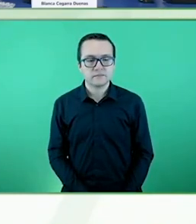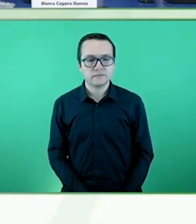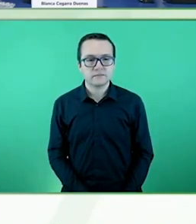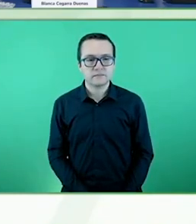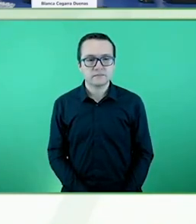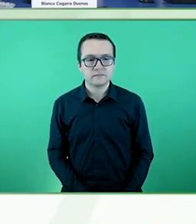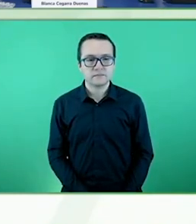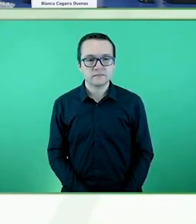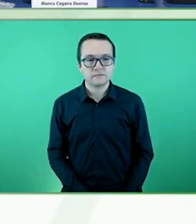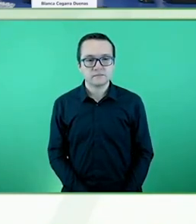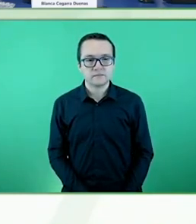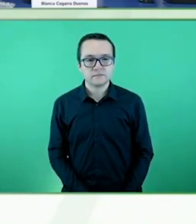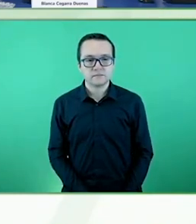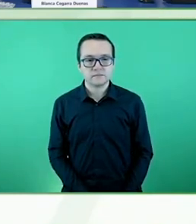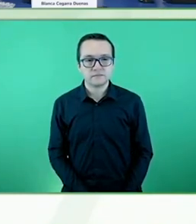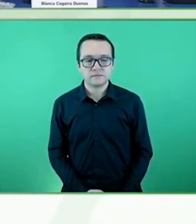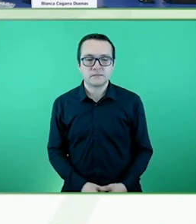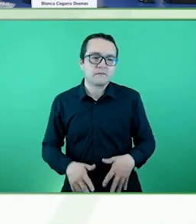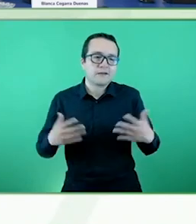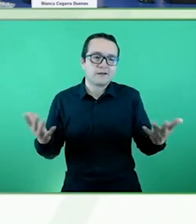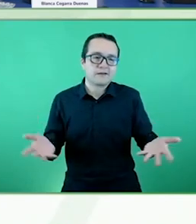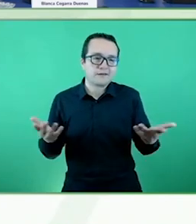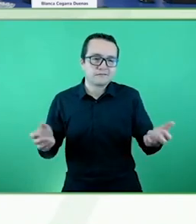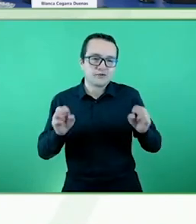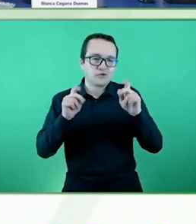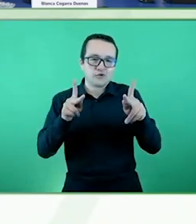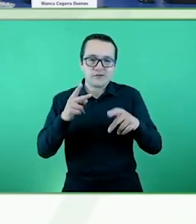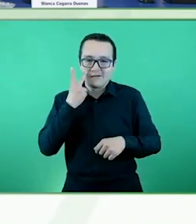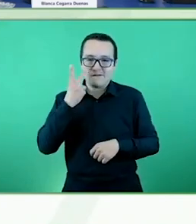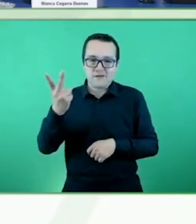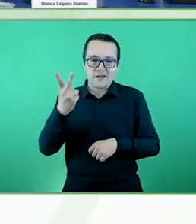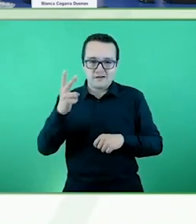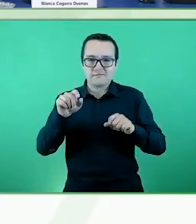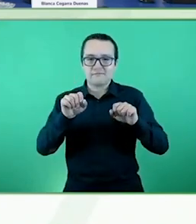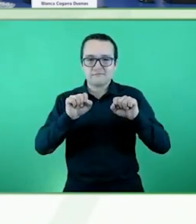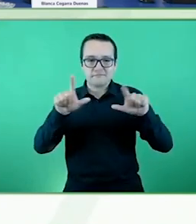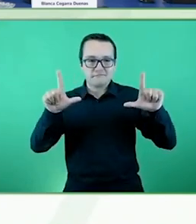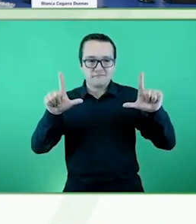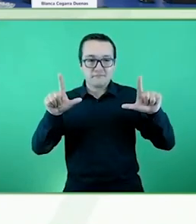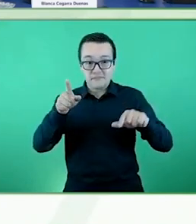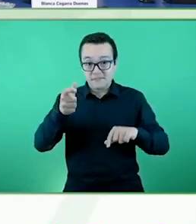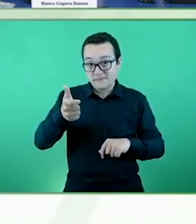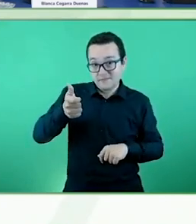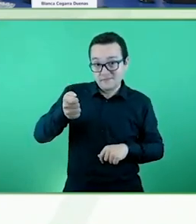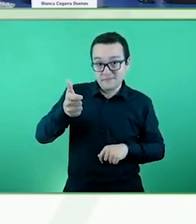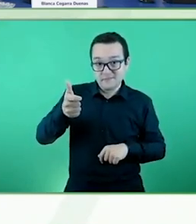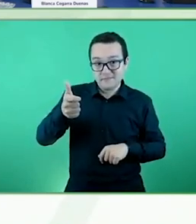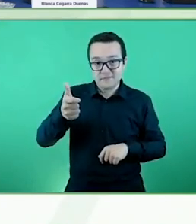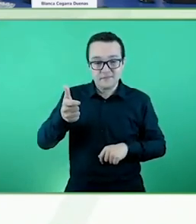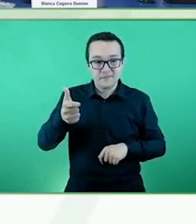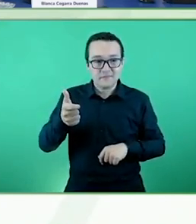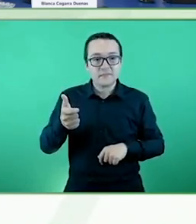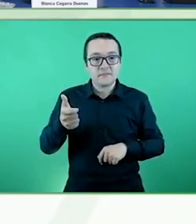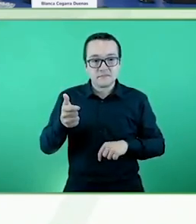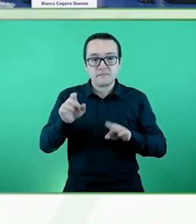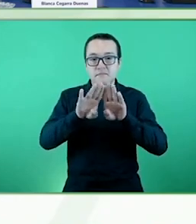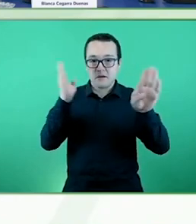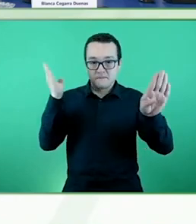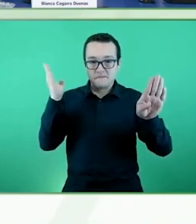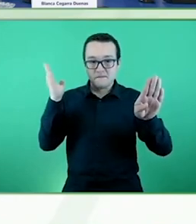Pero bueno, lo que importa es ver las imágenes. Aquí veis cómo abre la puerta desde el mando. Esta es la tablet.